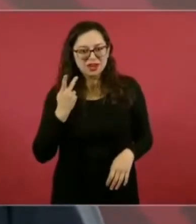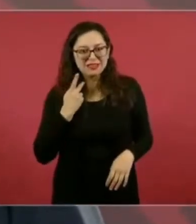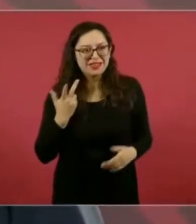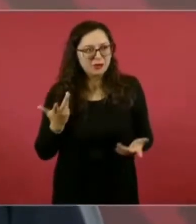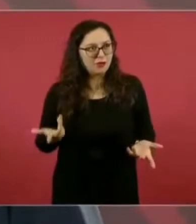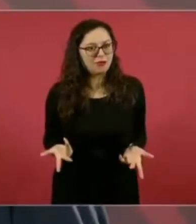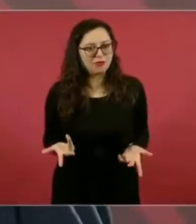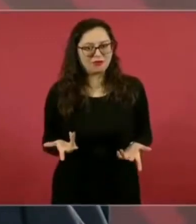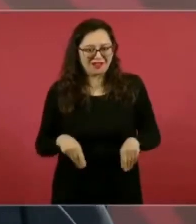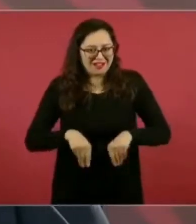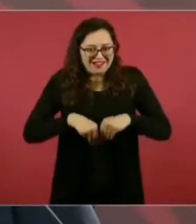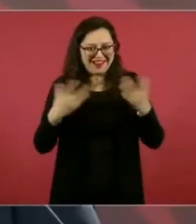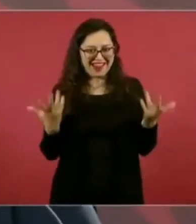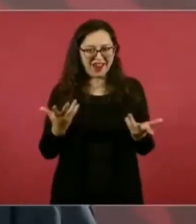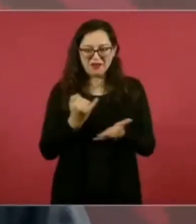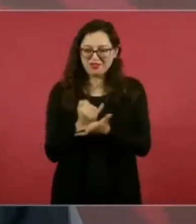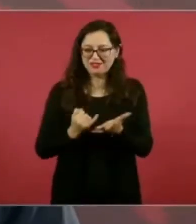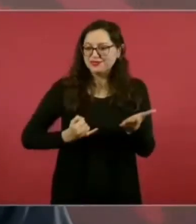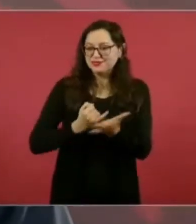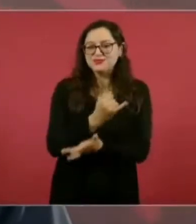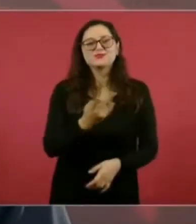Pues tiene que ser política.